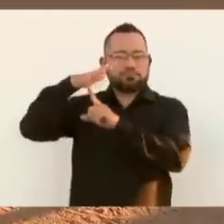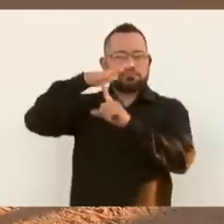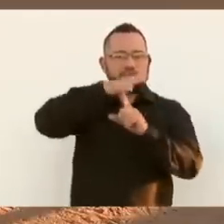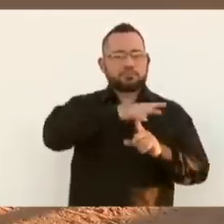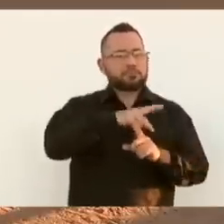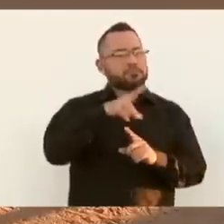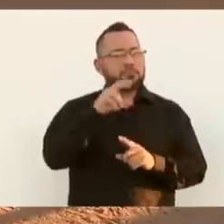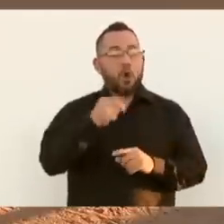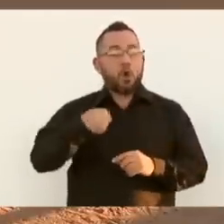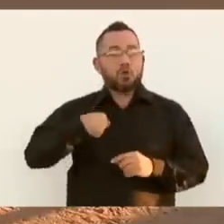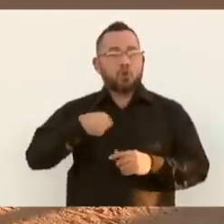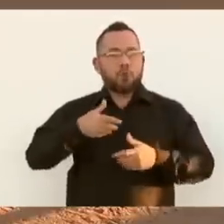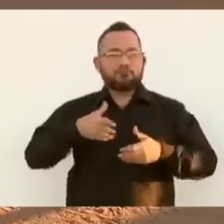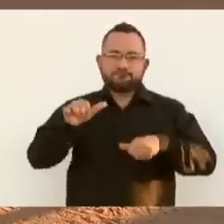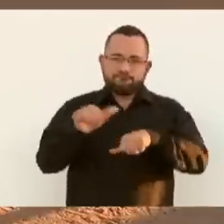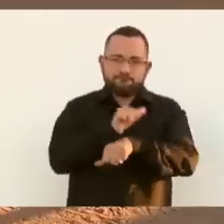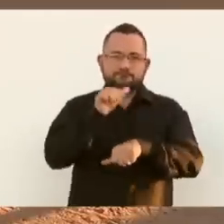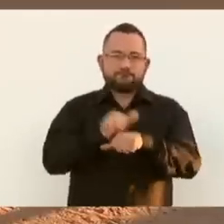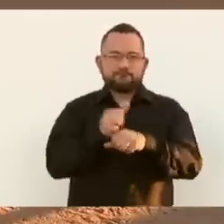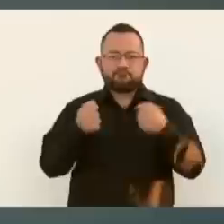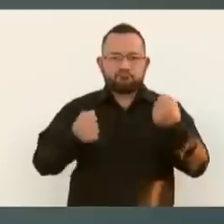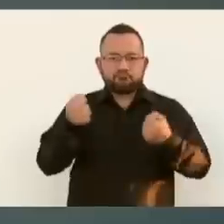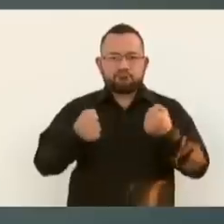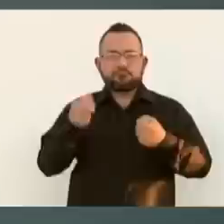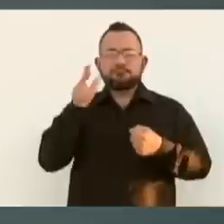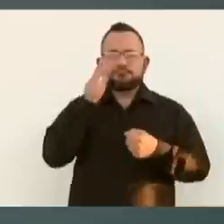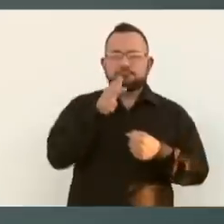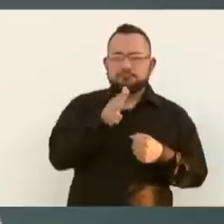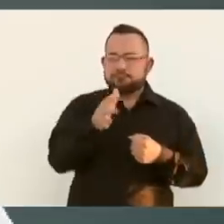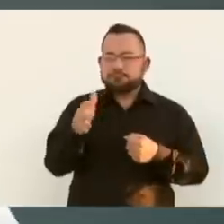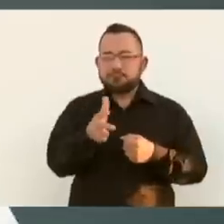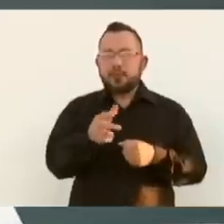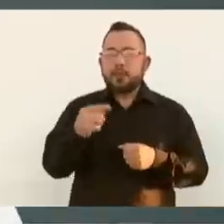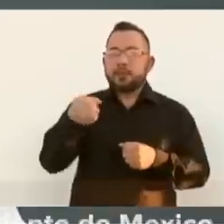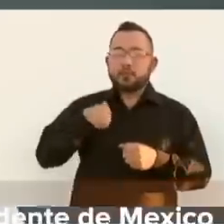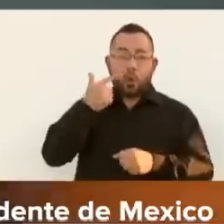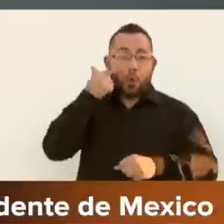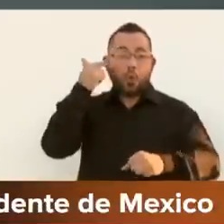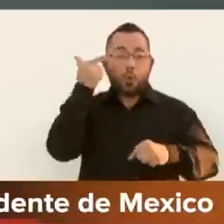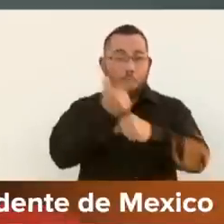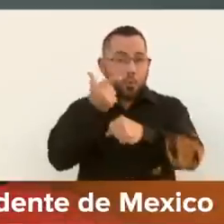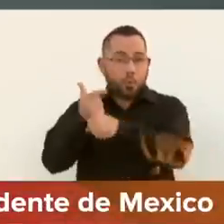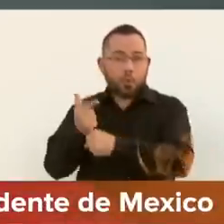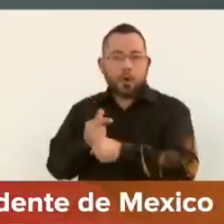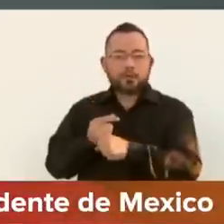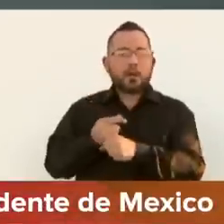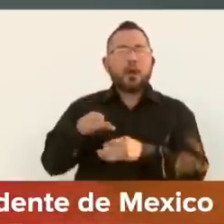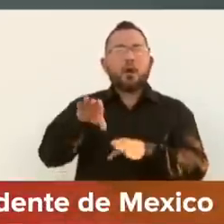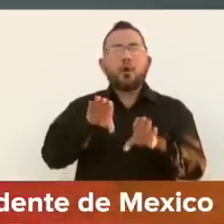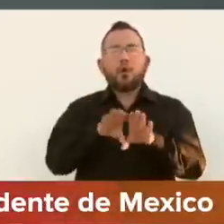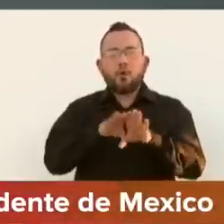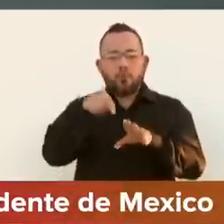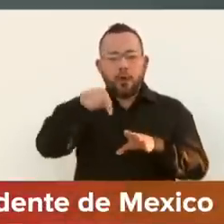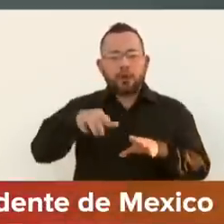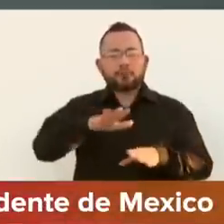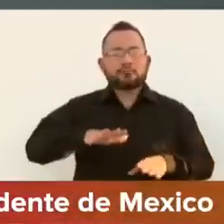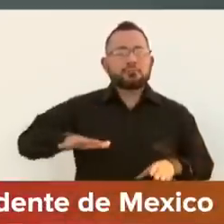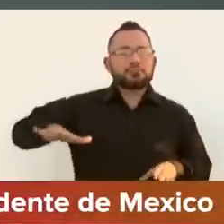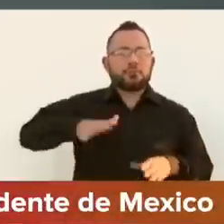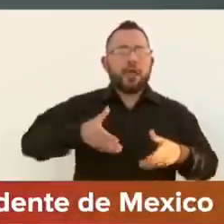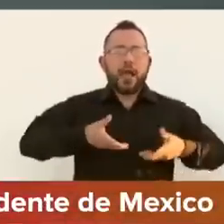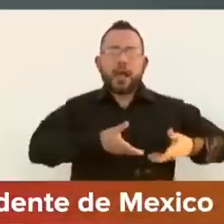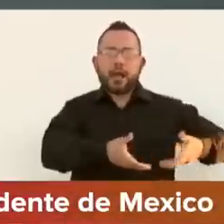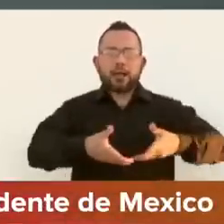país, como siempre, a ras de tierra, para darme cuenta de cómo están las carreteras. Si